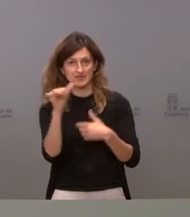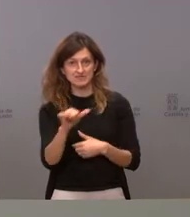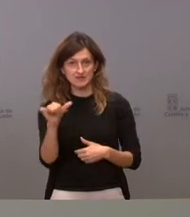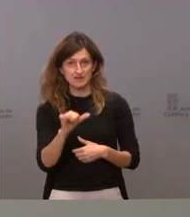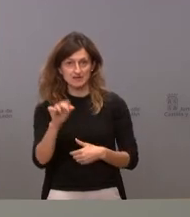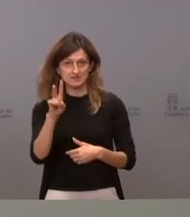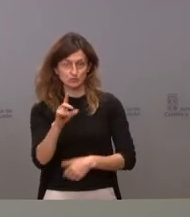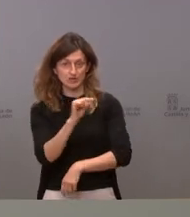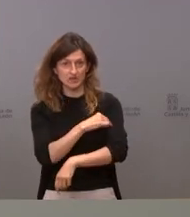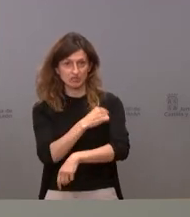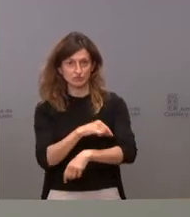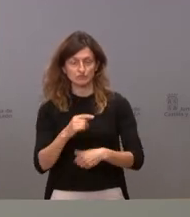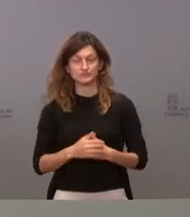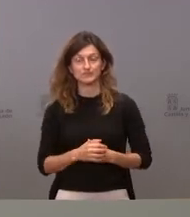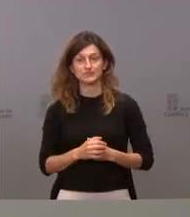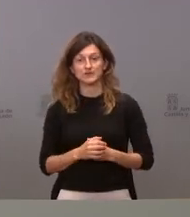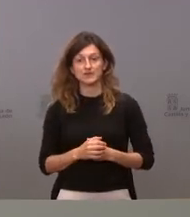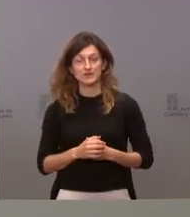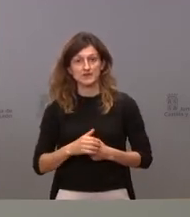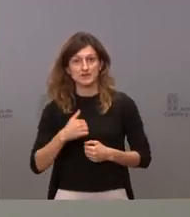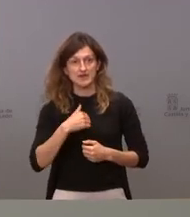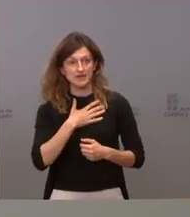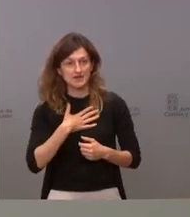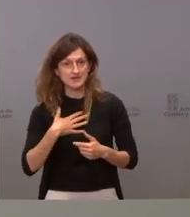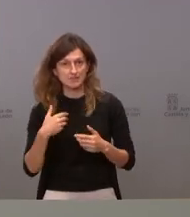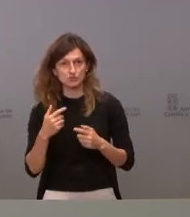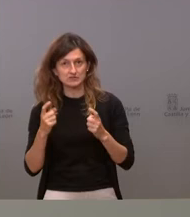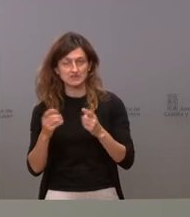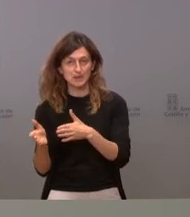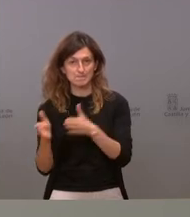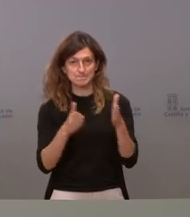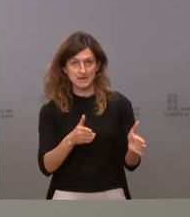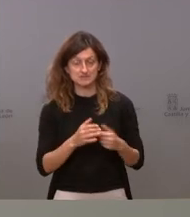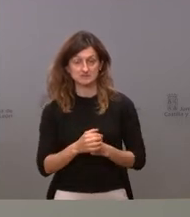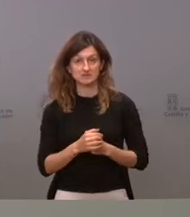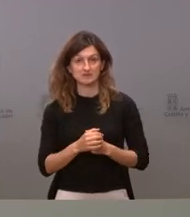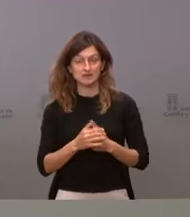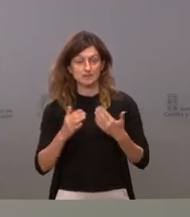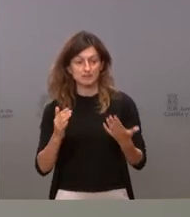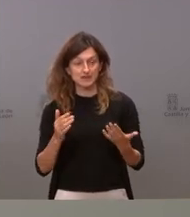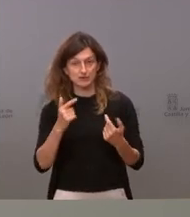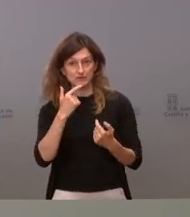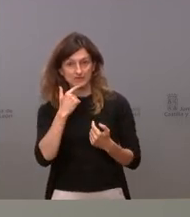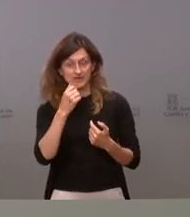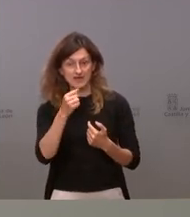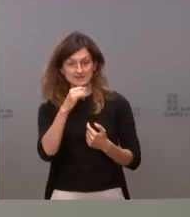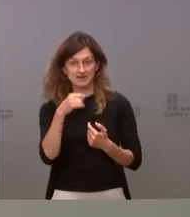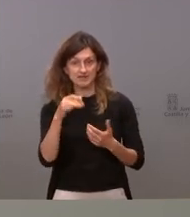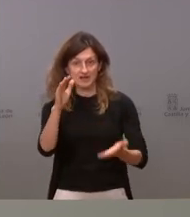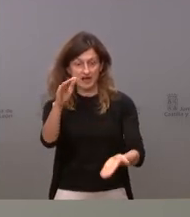vacunas incluso se está planteando el adelantarlo aún más pero también es verdad que con los anuncios de recepción de AstraZeneca